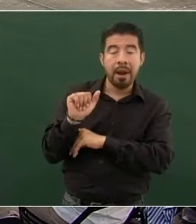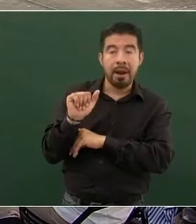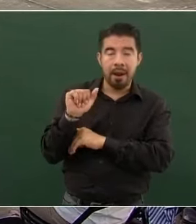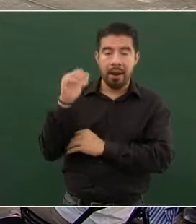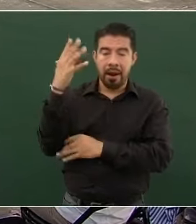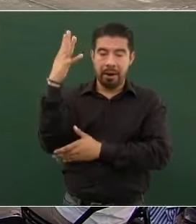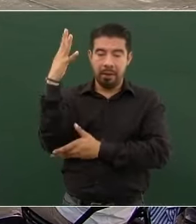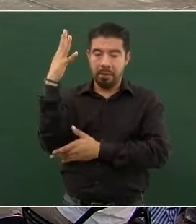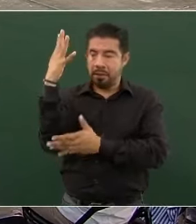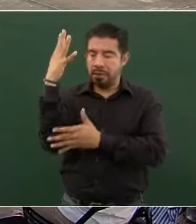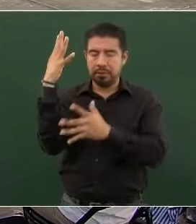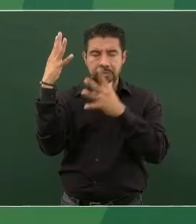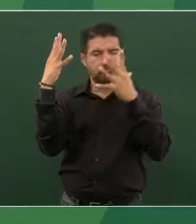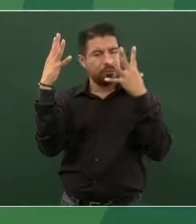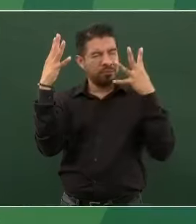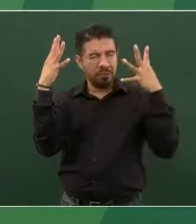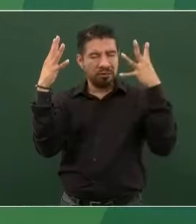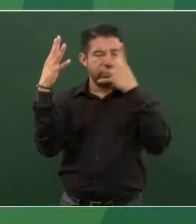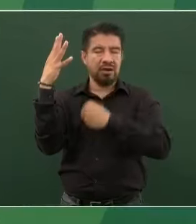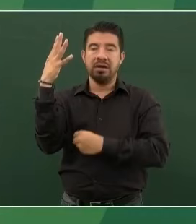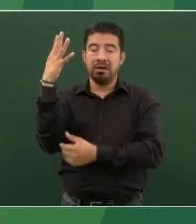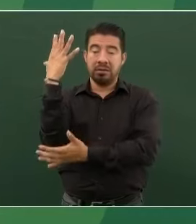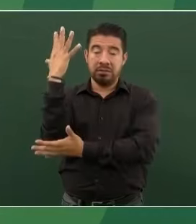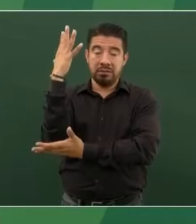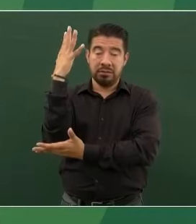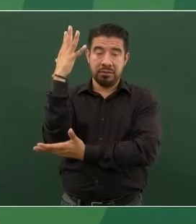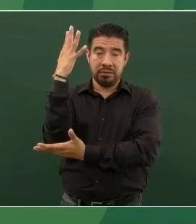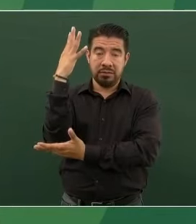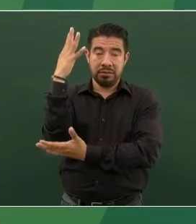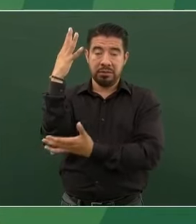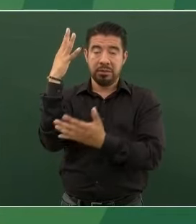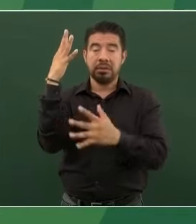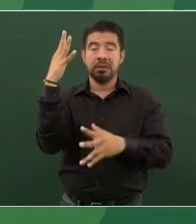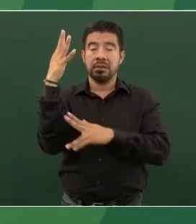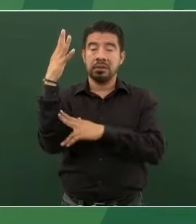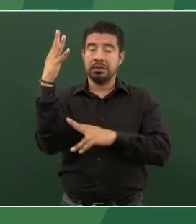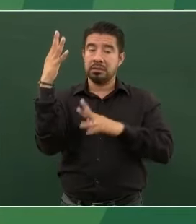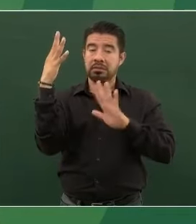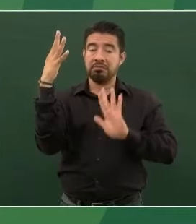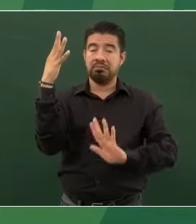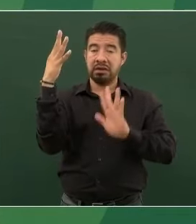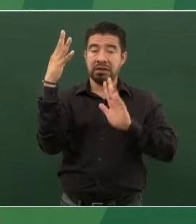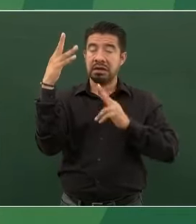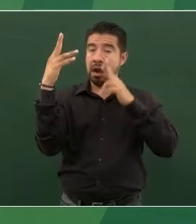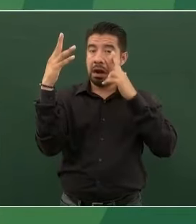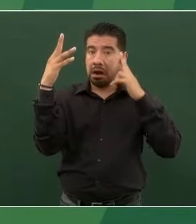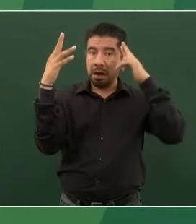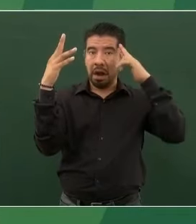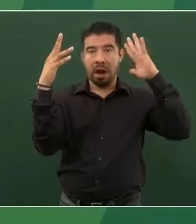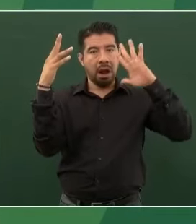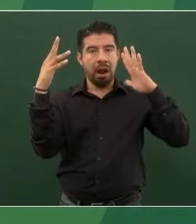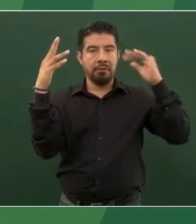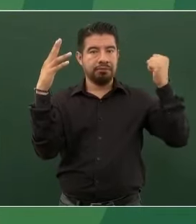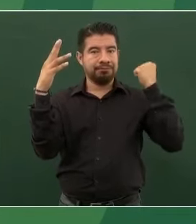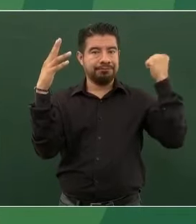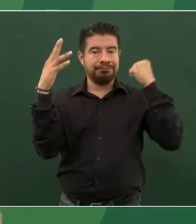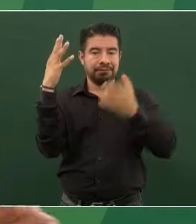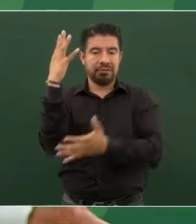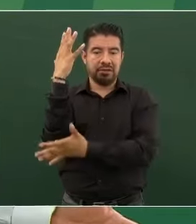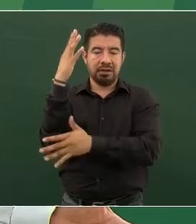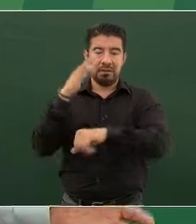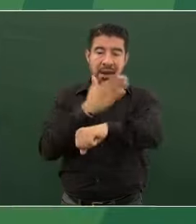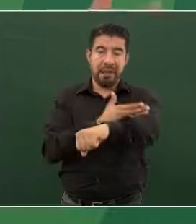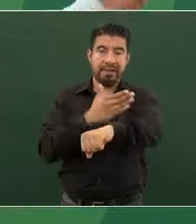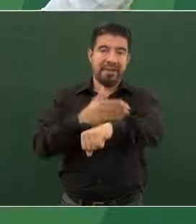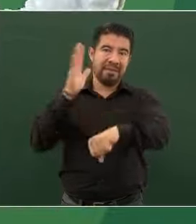ese árbol que es la reina de las maderas, pues